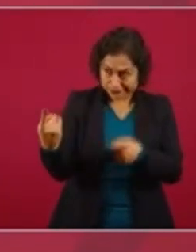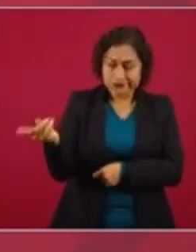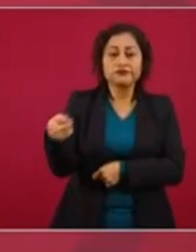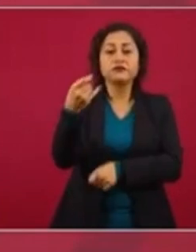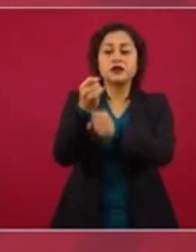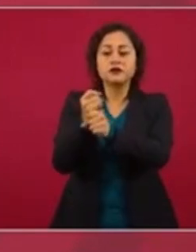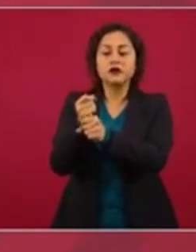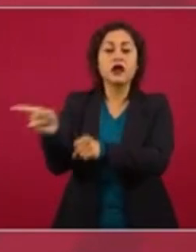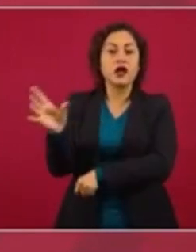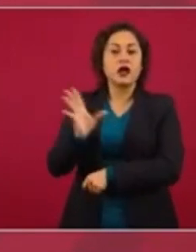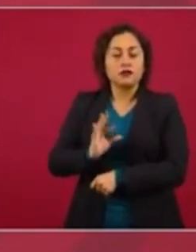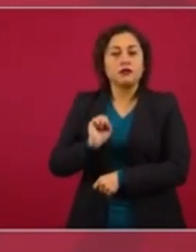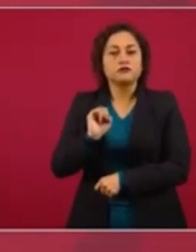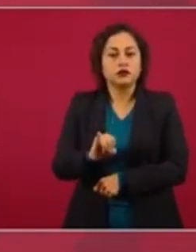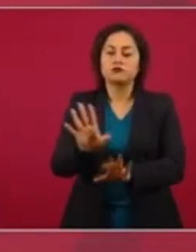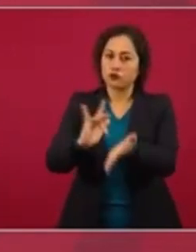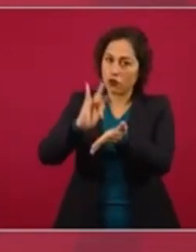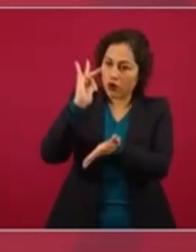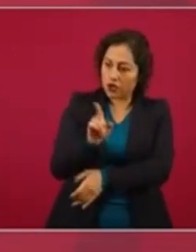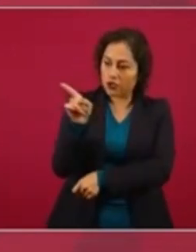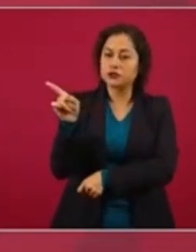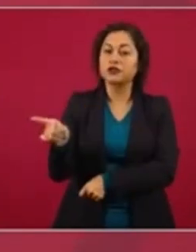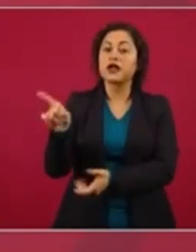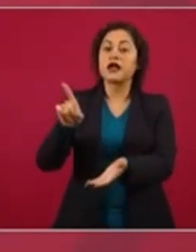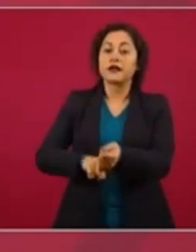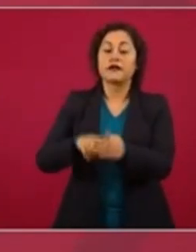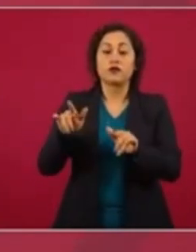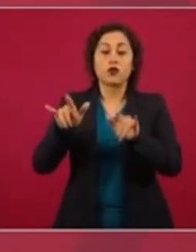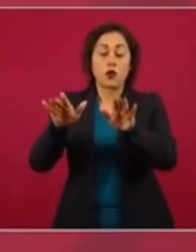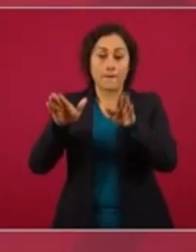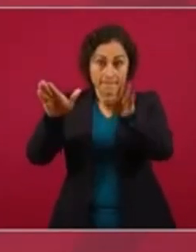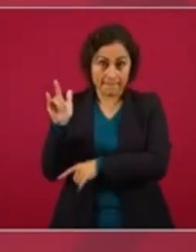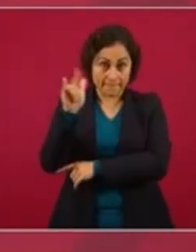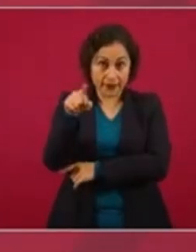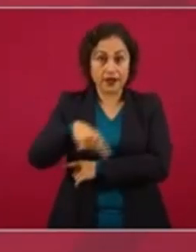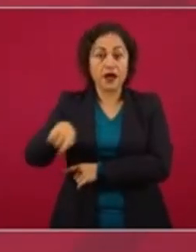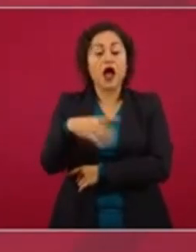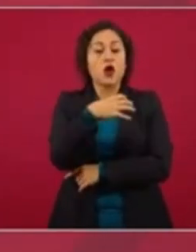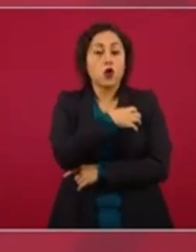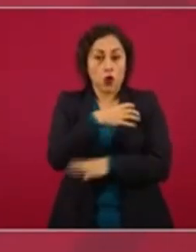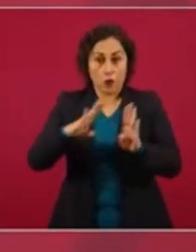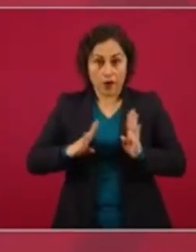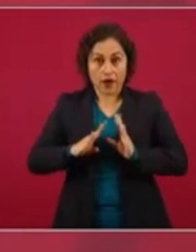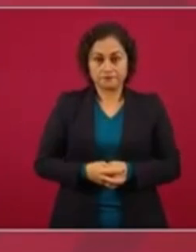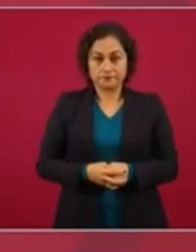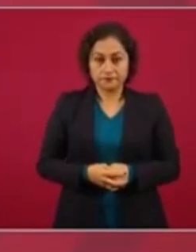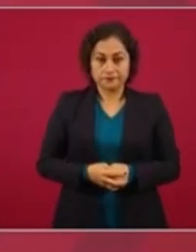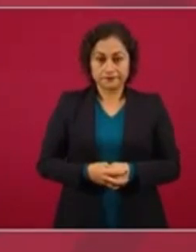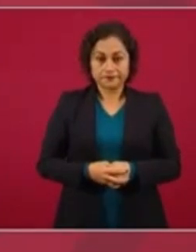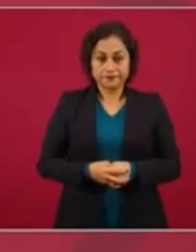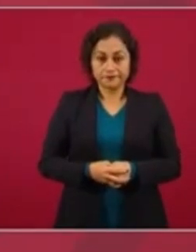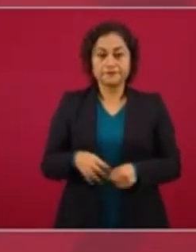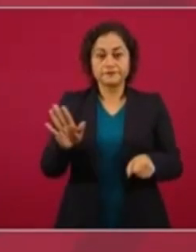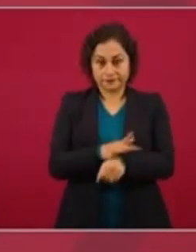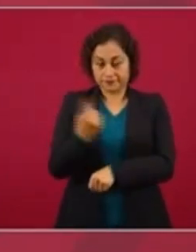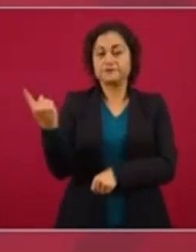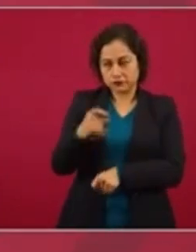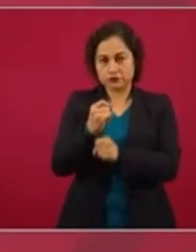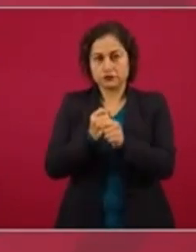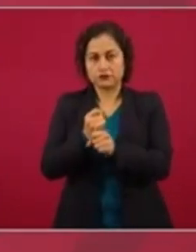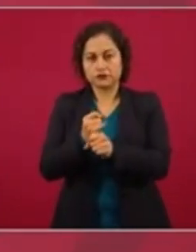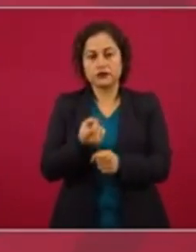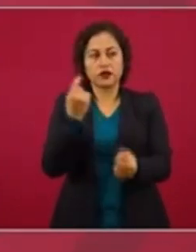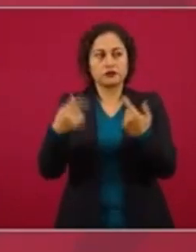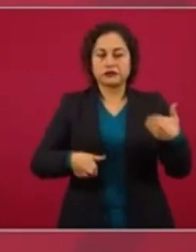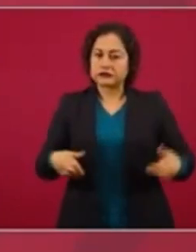Y le agradezco mucho al comandante de la base aérea, quien les permitió el ingreso porque había cierta inconformidad